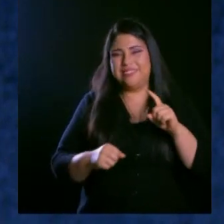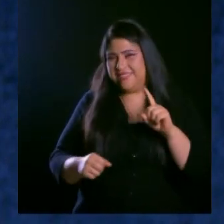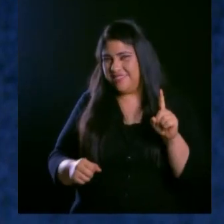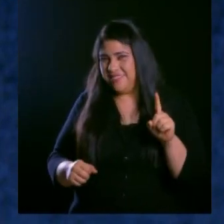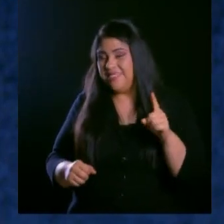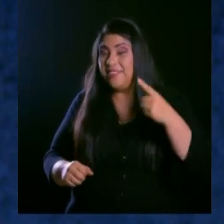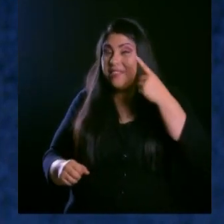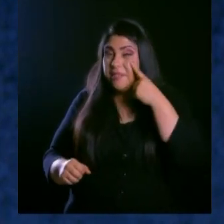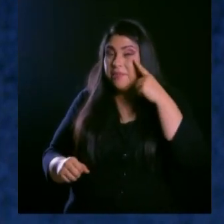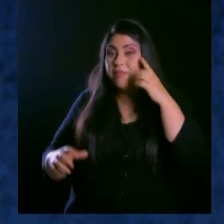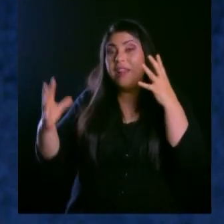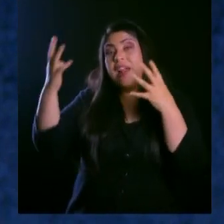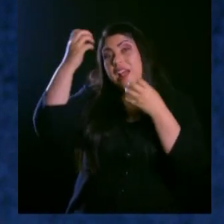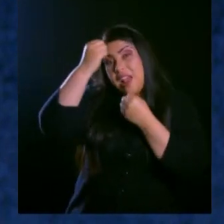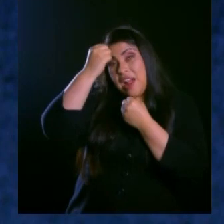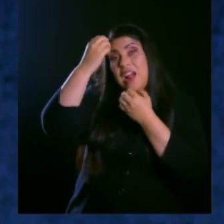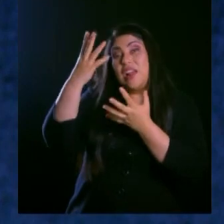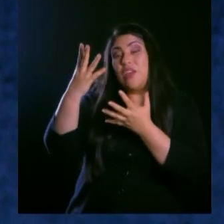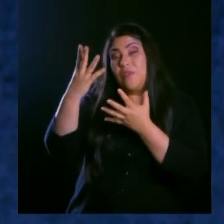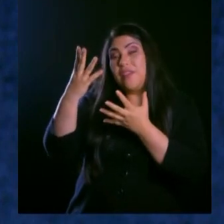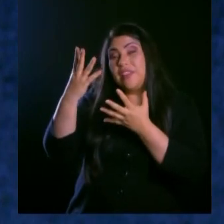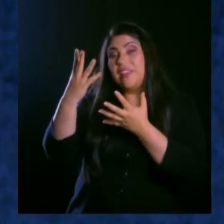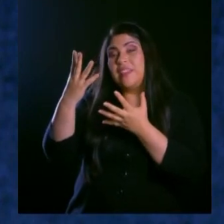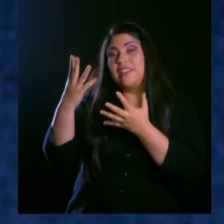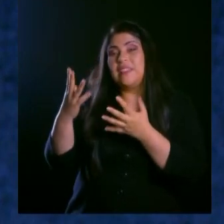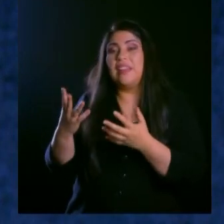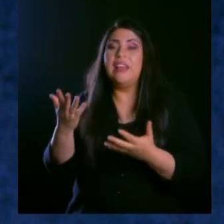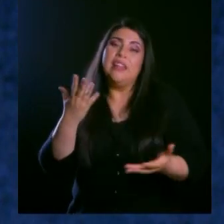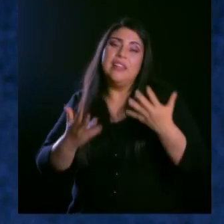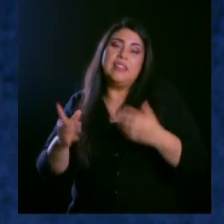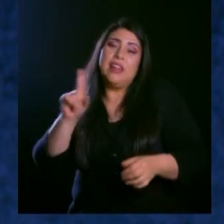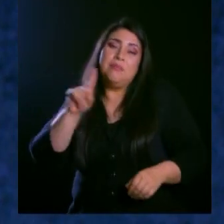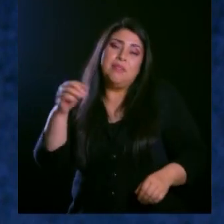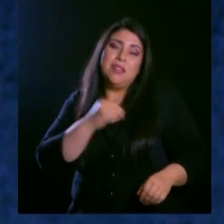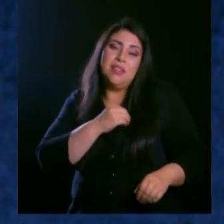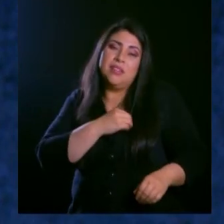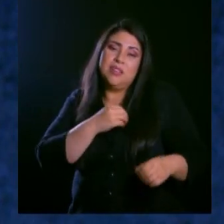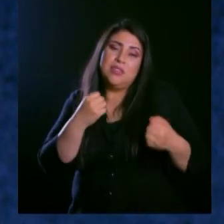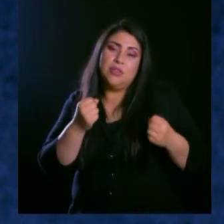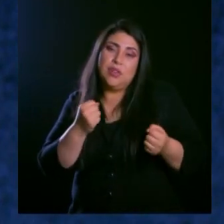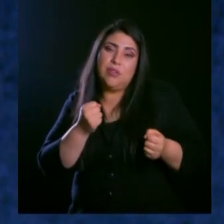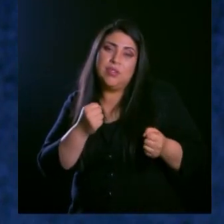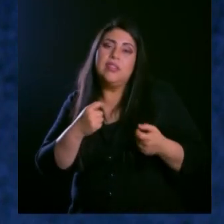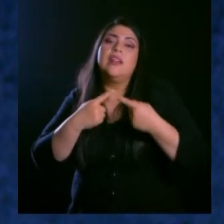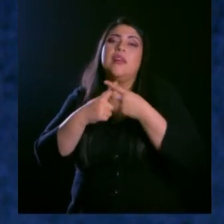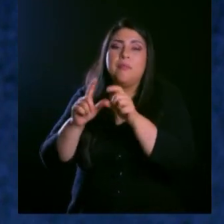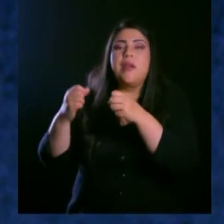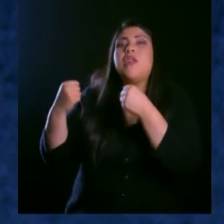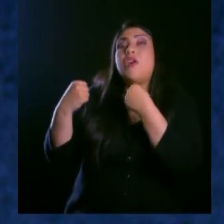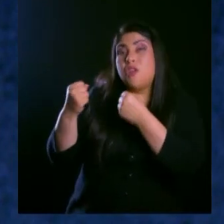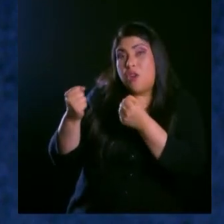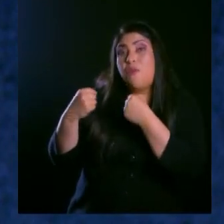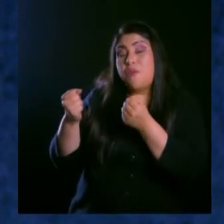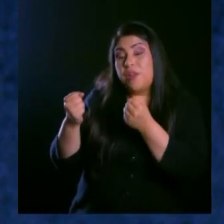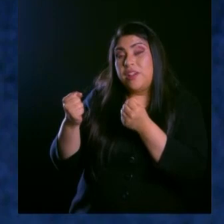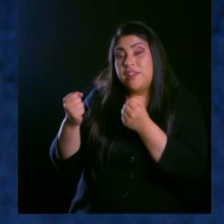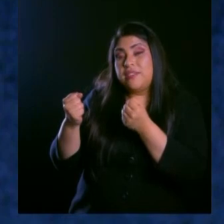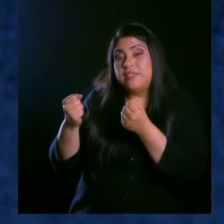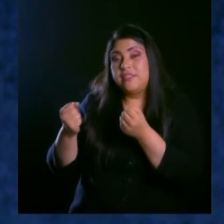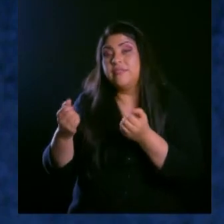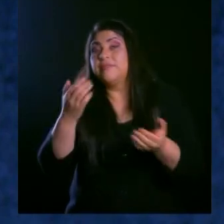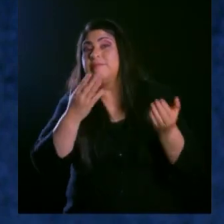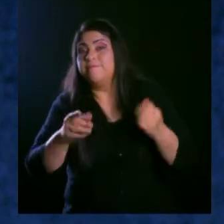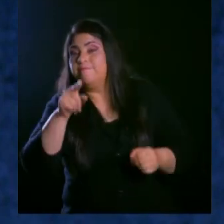La obediencia por veces es hacer lo que no querías hacer. Esto sí es obediencia. Y quizás te estoy hablando